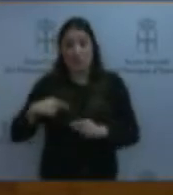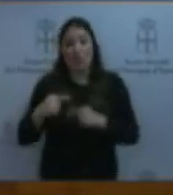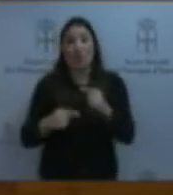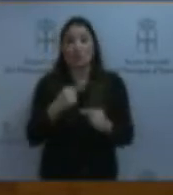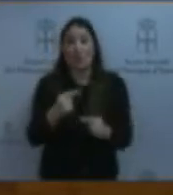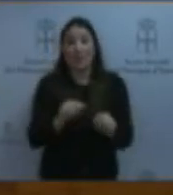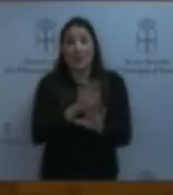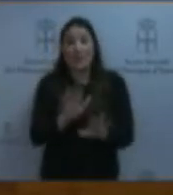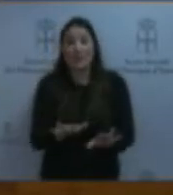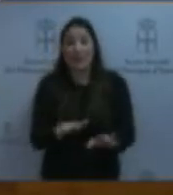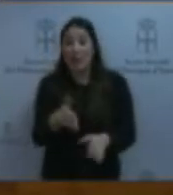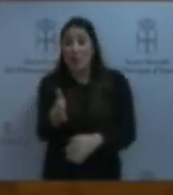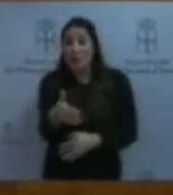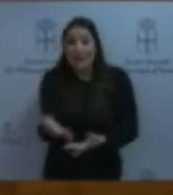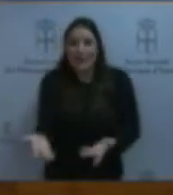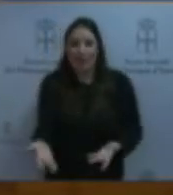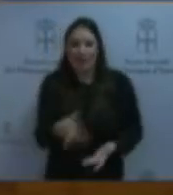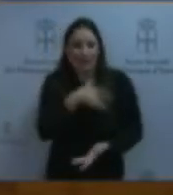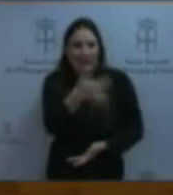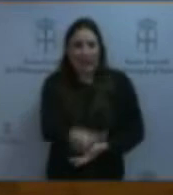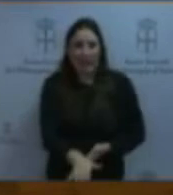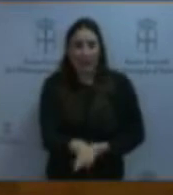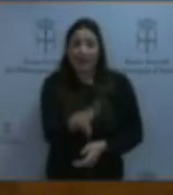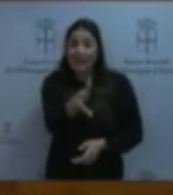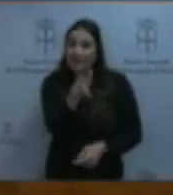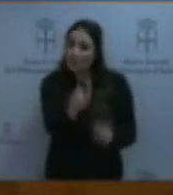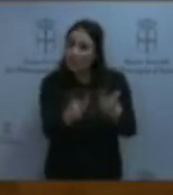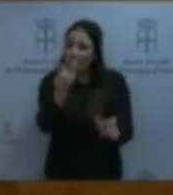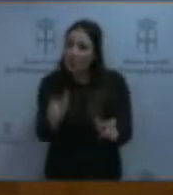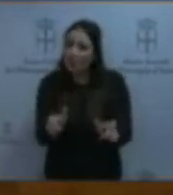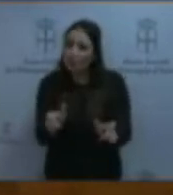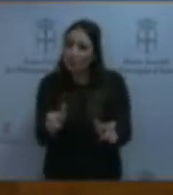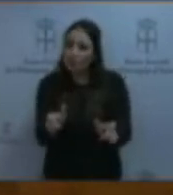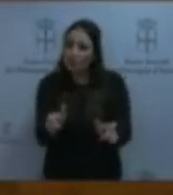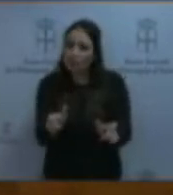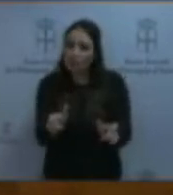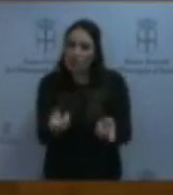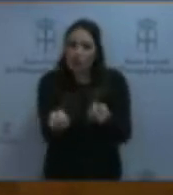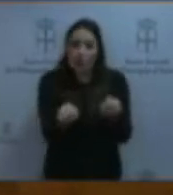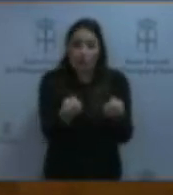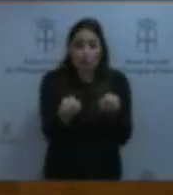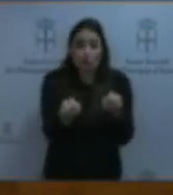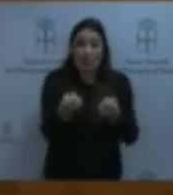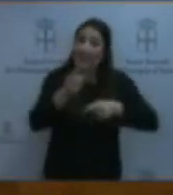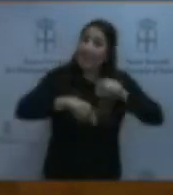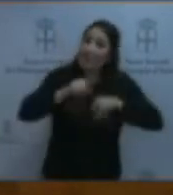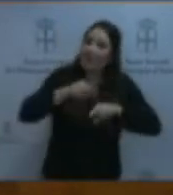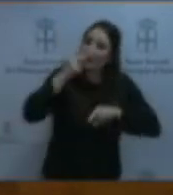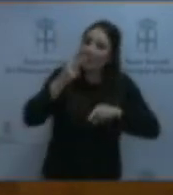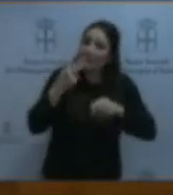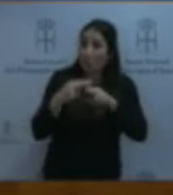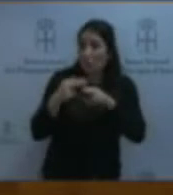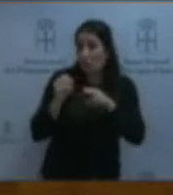impunidad Los derechos humanos no pueden ser regulados por intereses económicos ni políticos